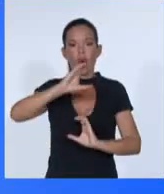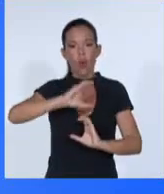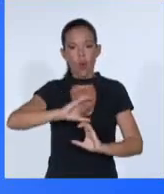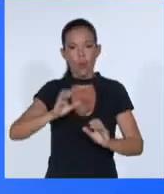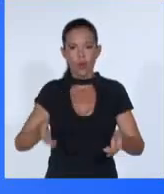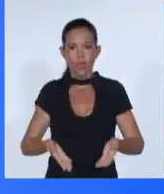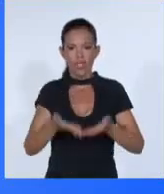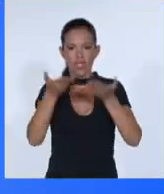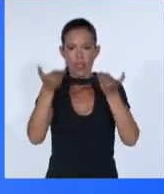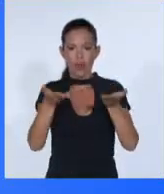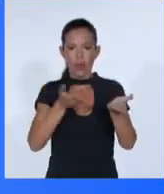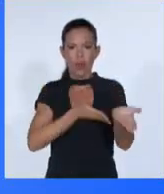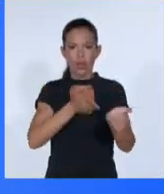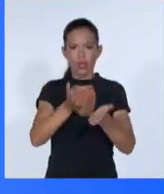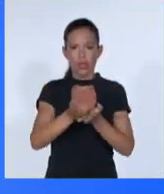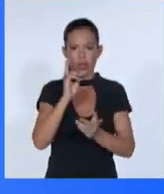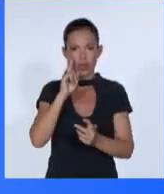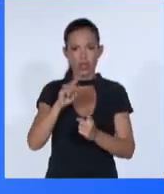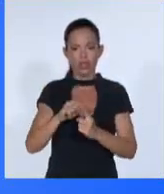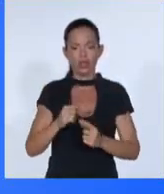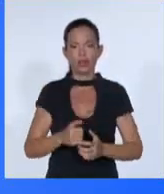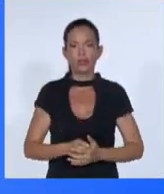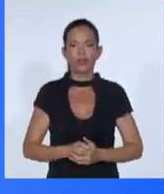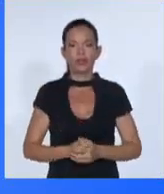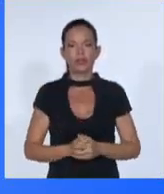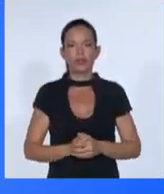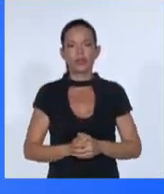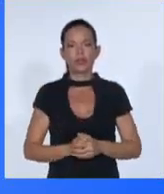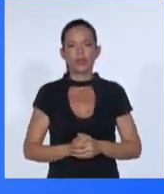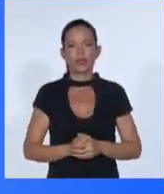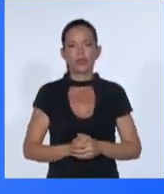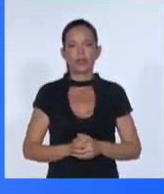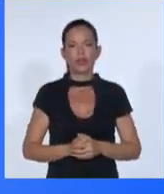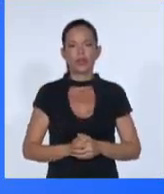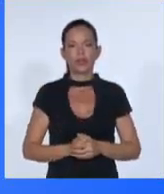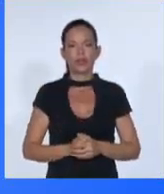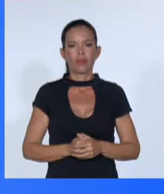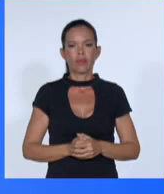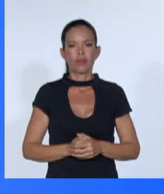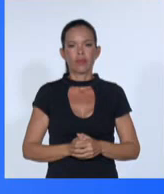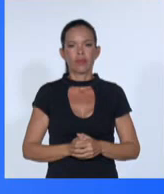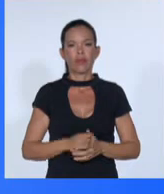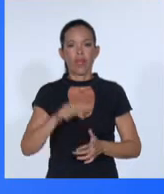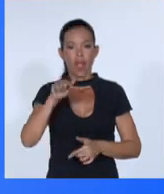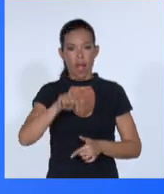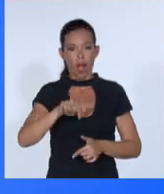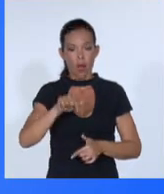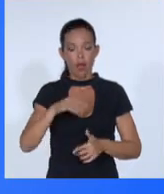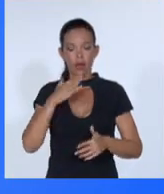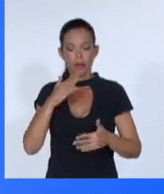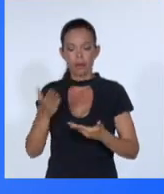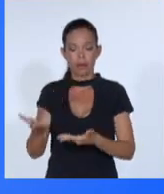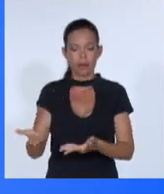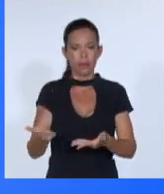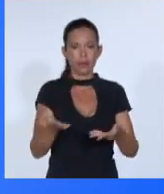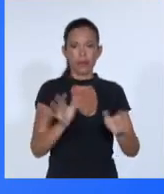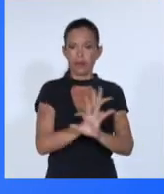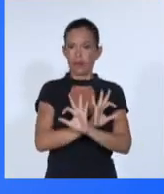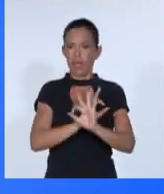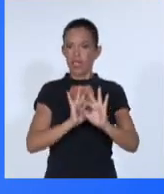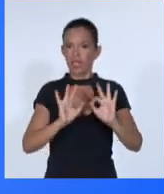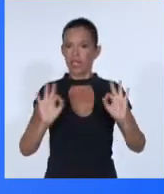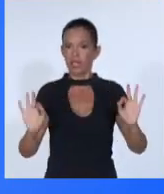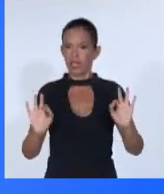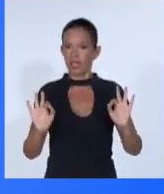Doy ahora la palabra al excelentísimo señor Miguel Díaz-Canel